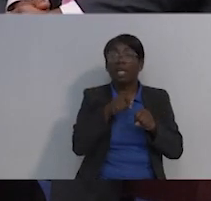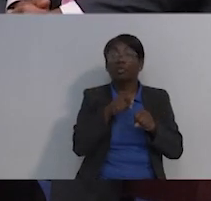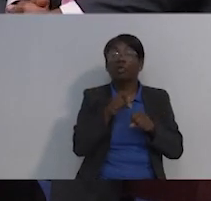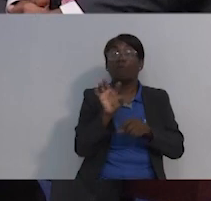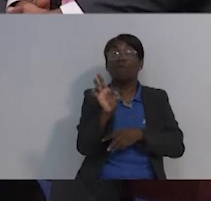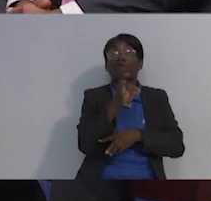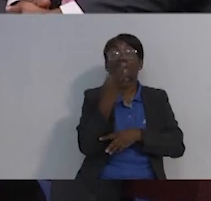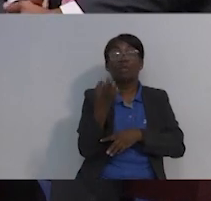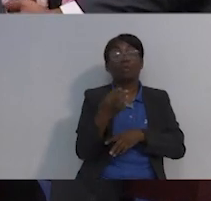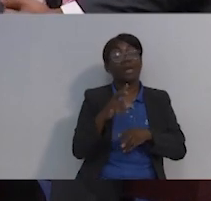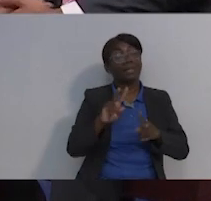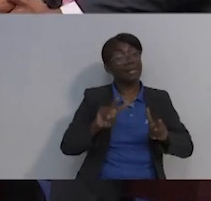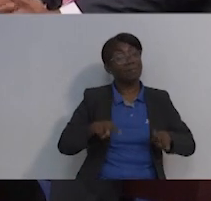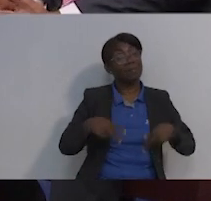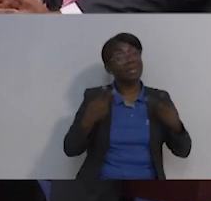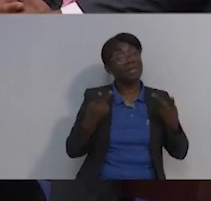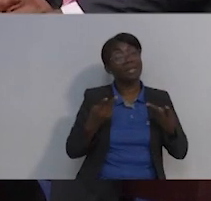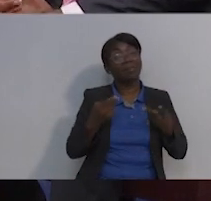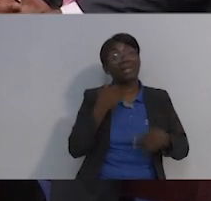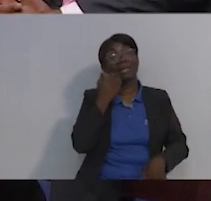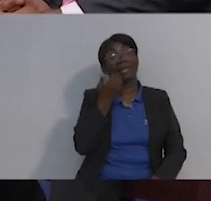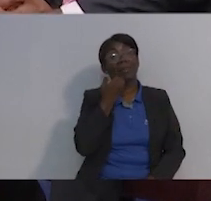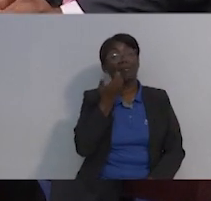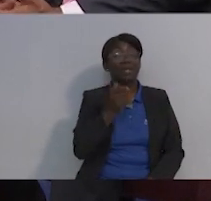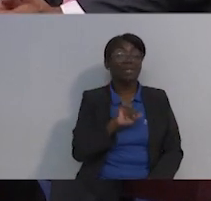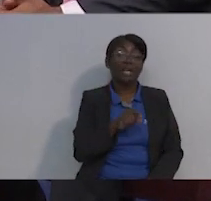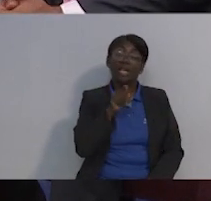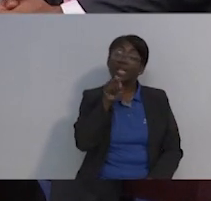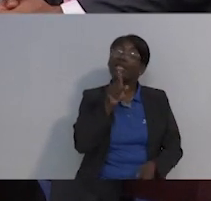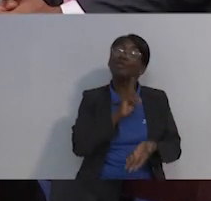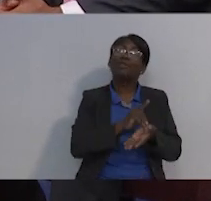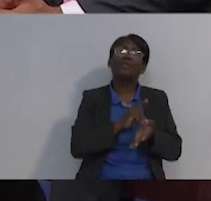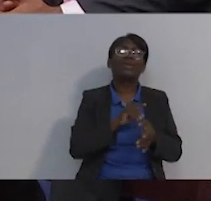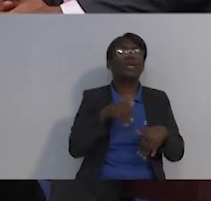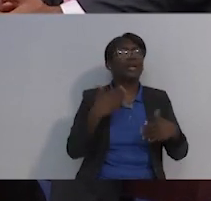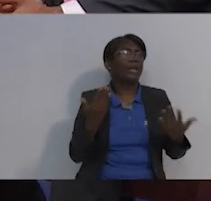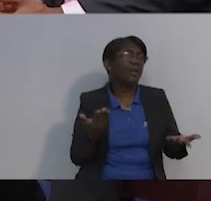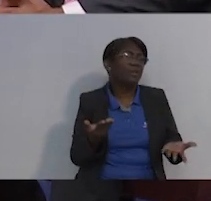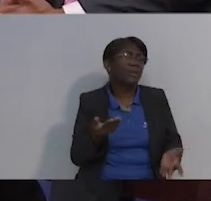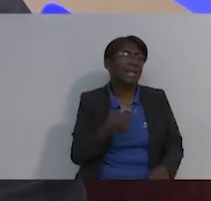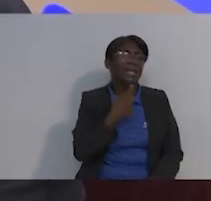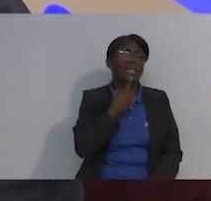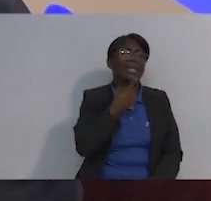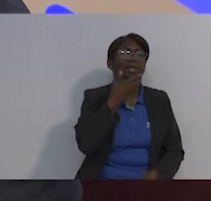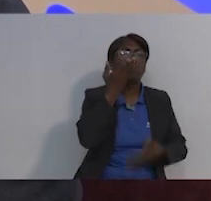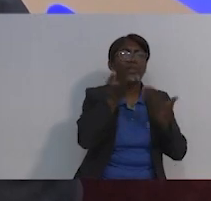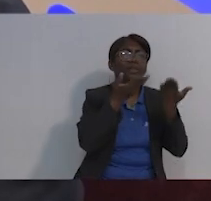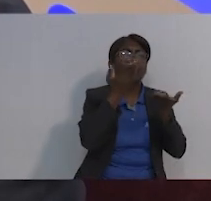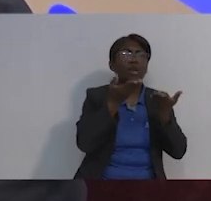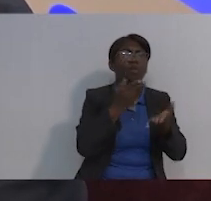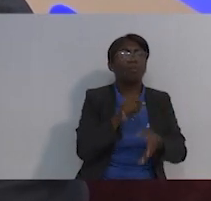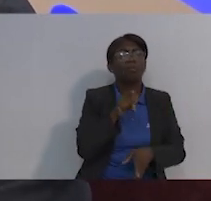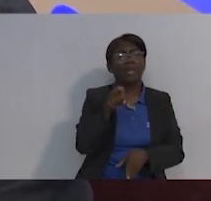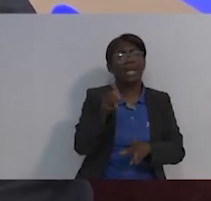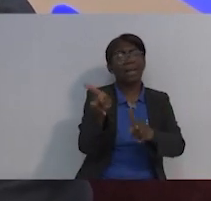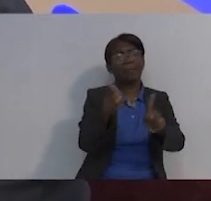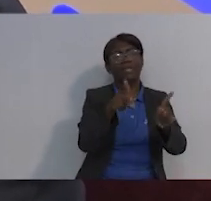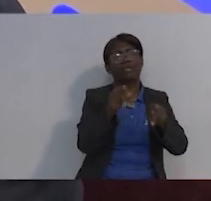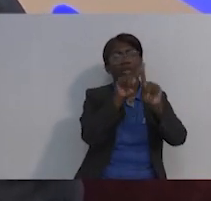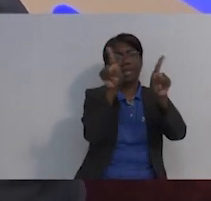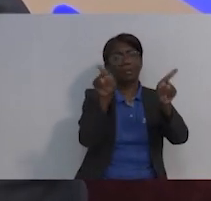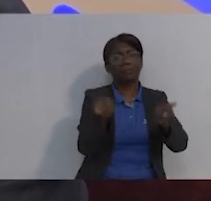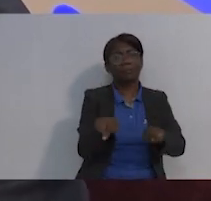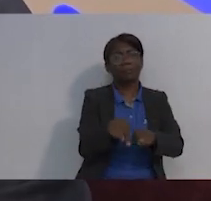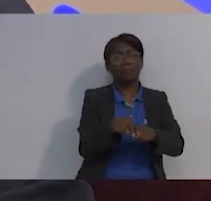a su paciente? Bueno, volver a hacer énfasis en tener el círculo de apoyo.